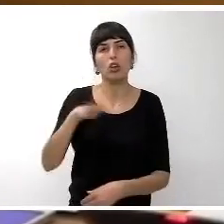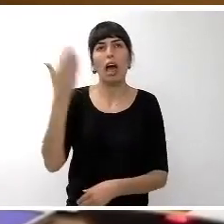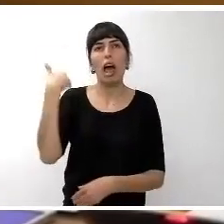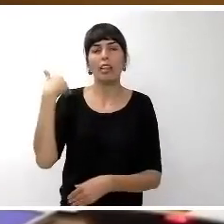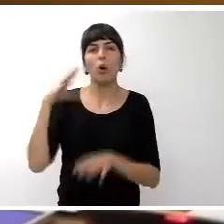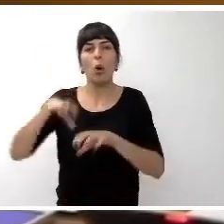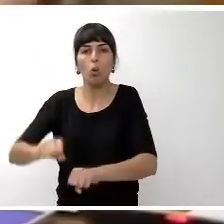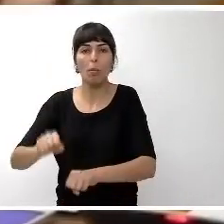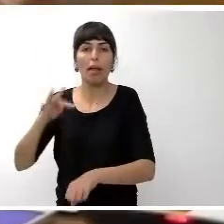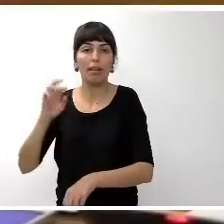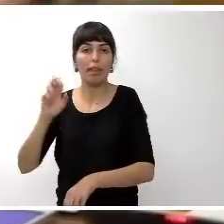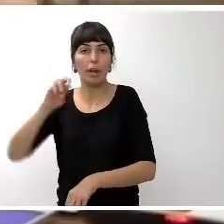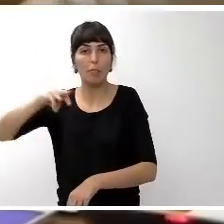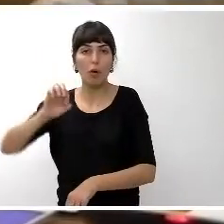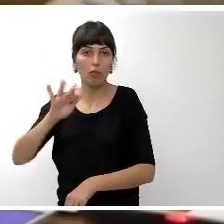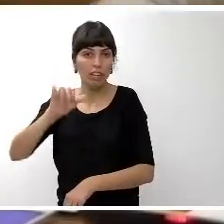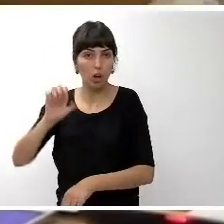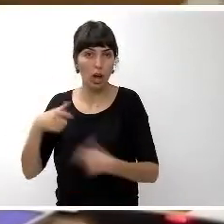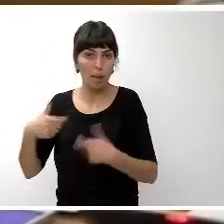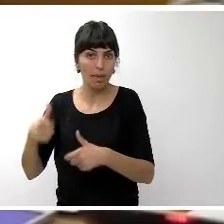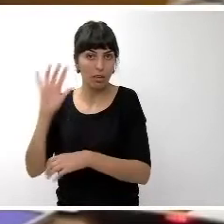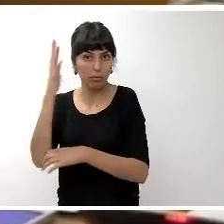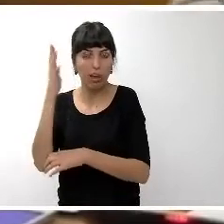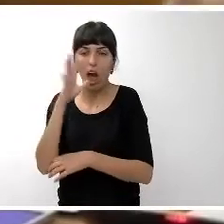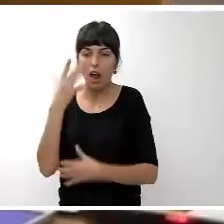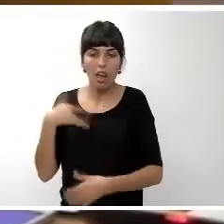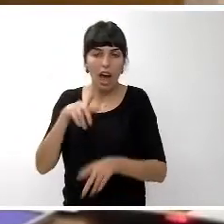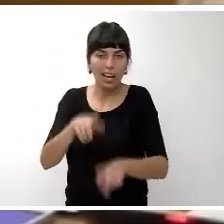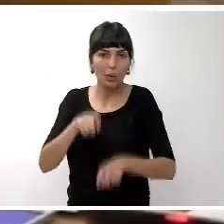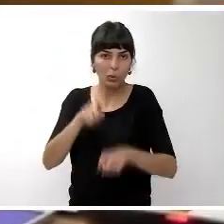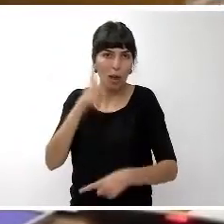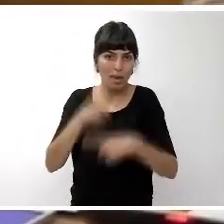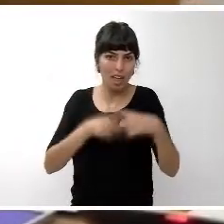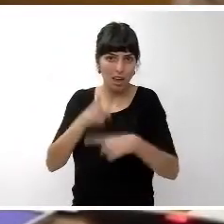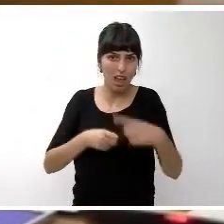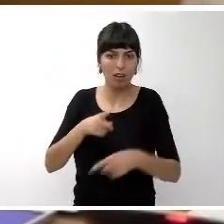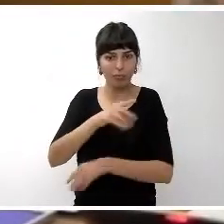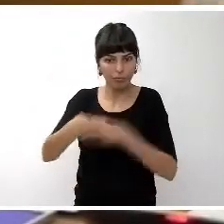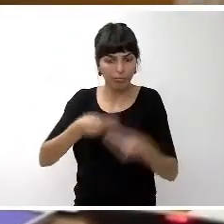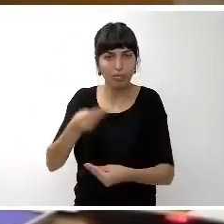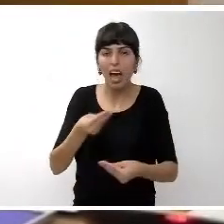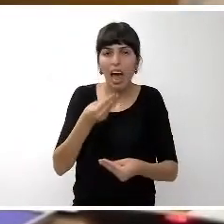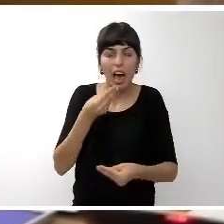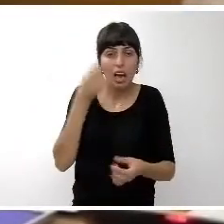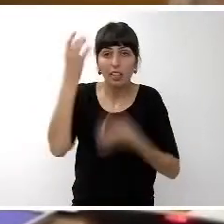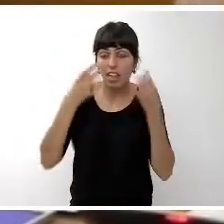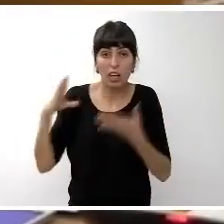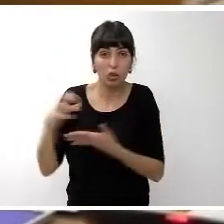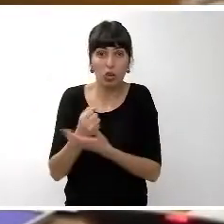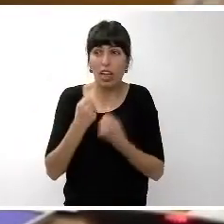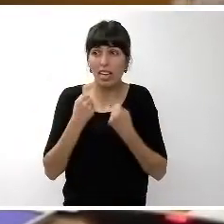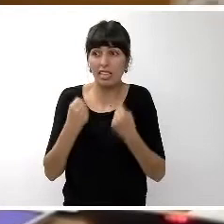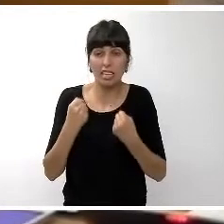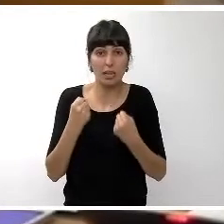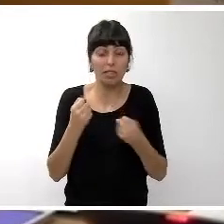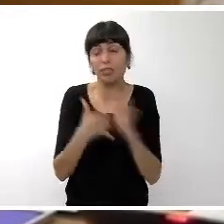el termófilo y que no compiten ya hoy con la agricultura de medianías actividades todas ellas tremendamente intensivas en mano de obra